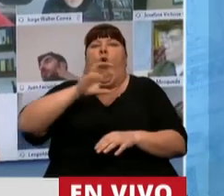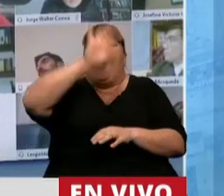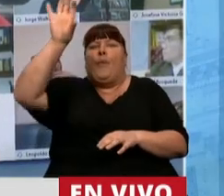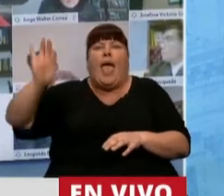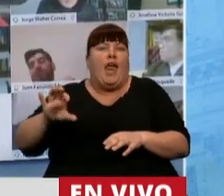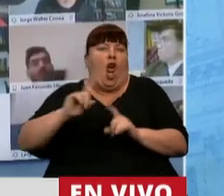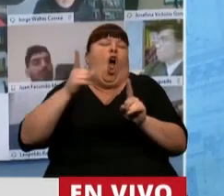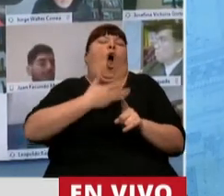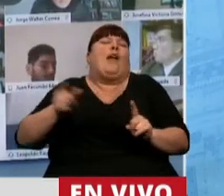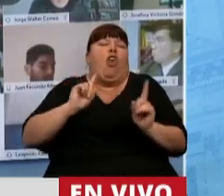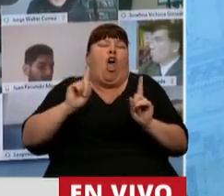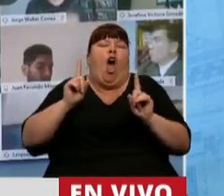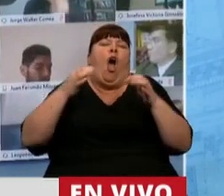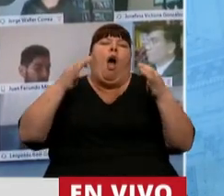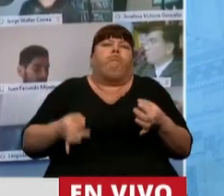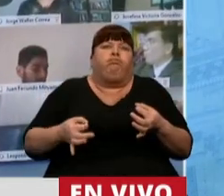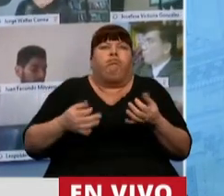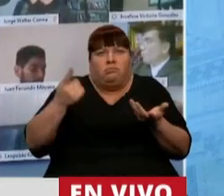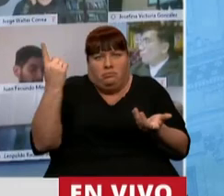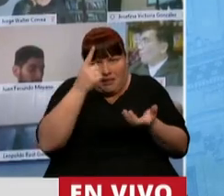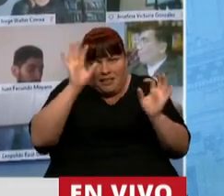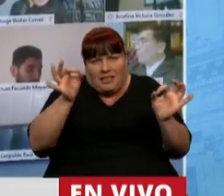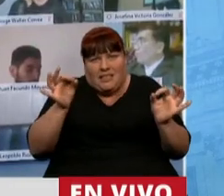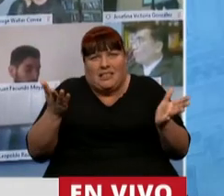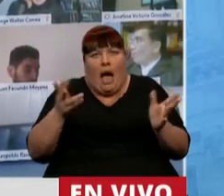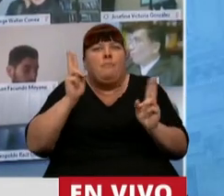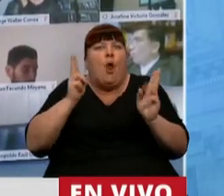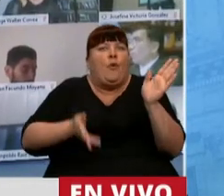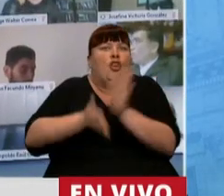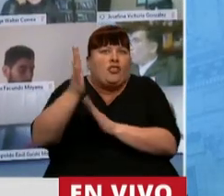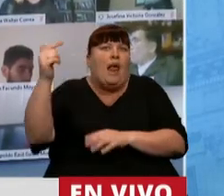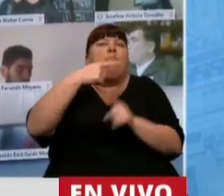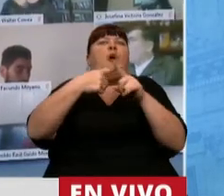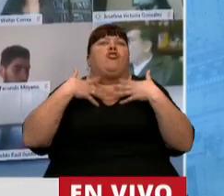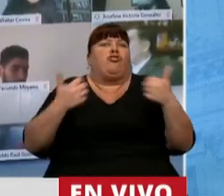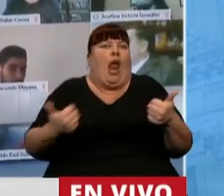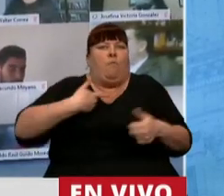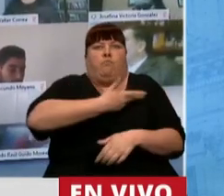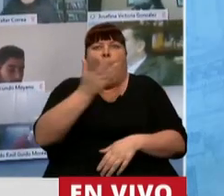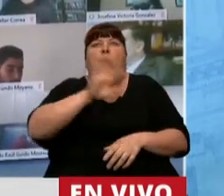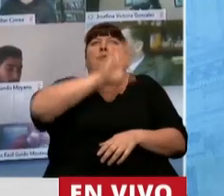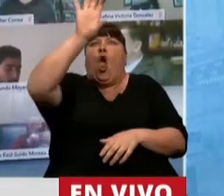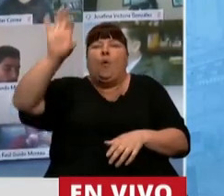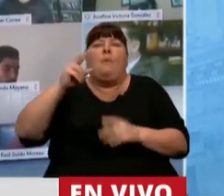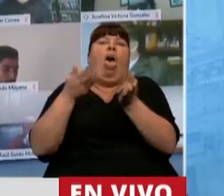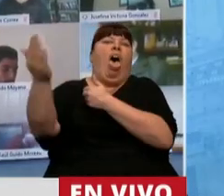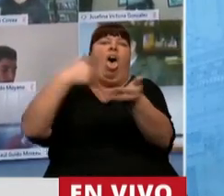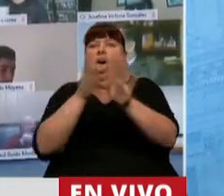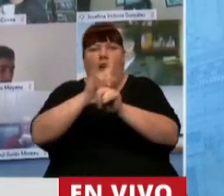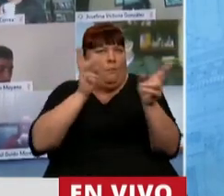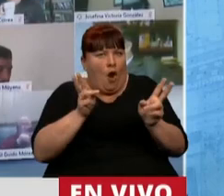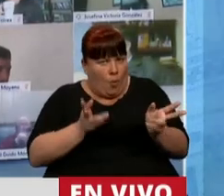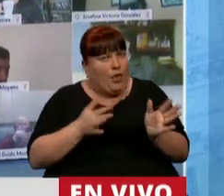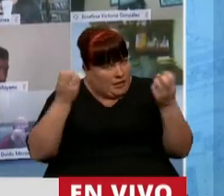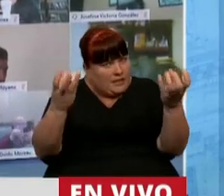porque tienen, no con sus gobernadores, con la razonable restricción de la salud pública en determinadas provincias para no entrar y salir,